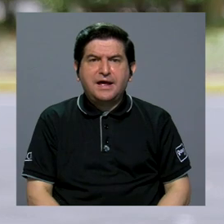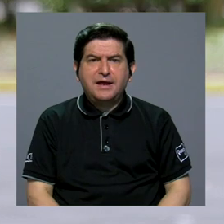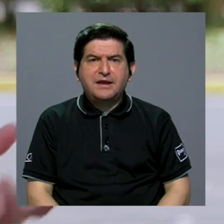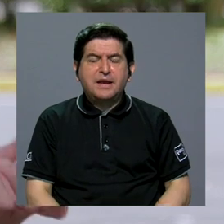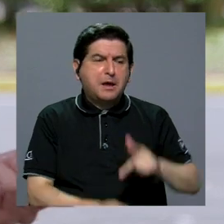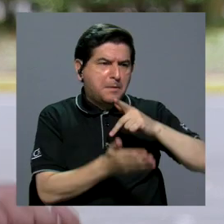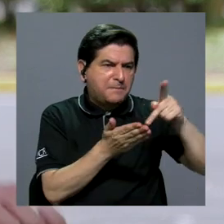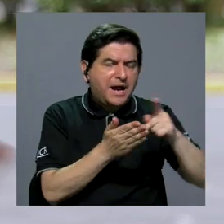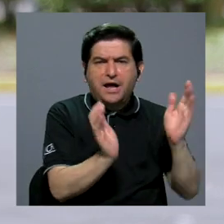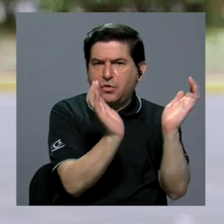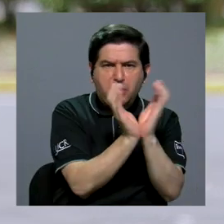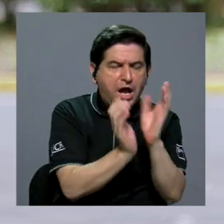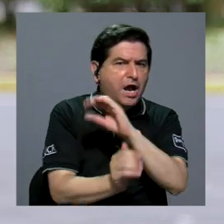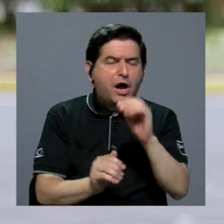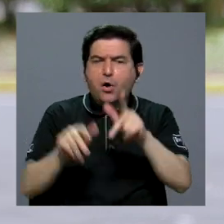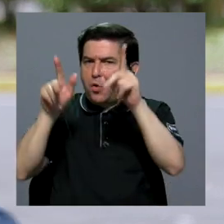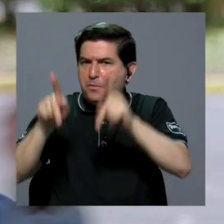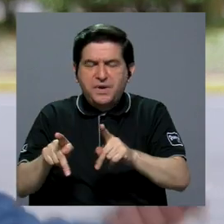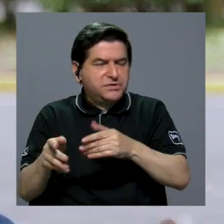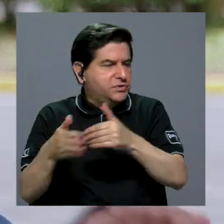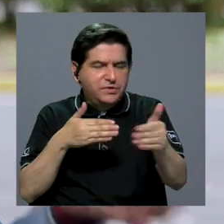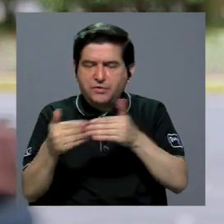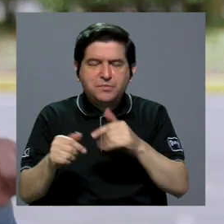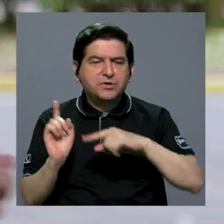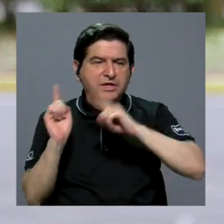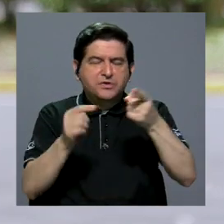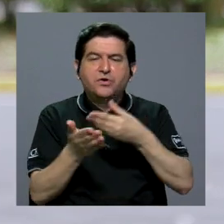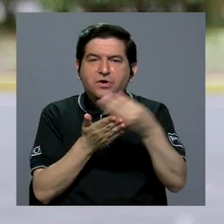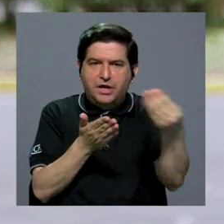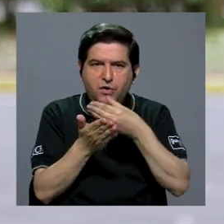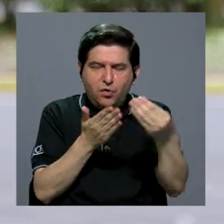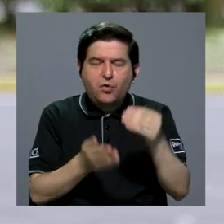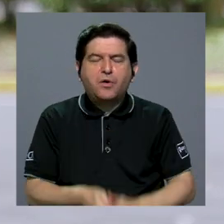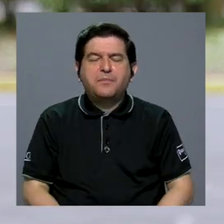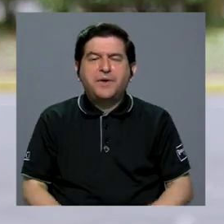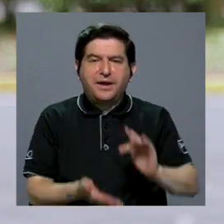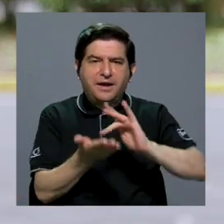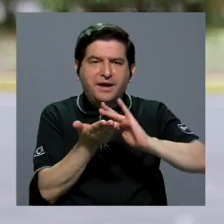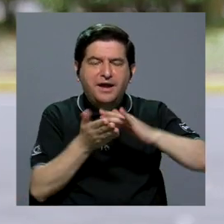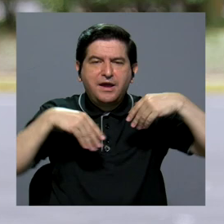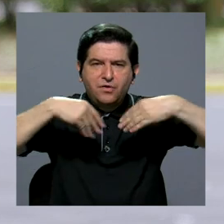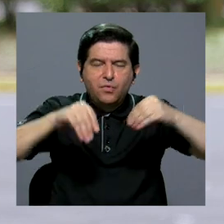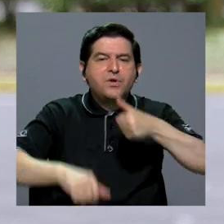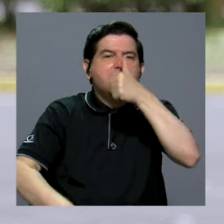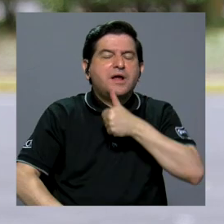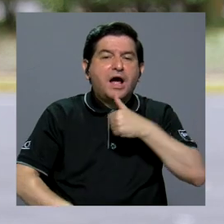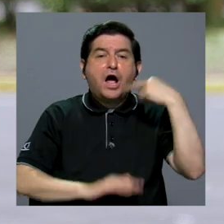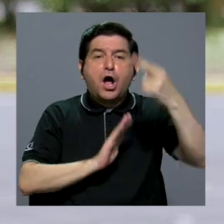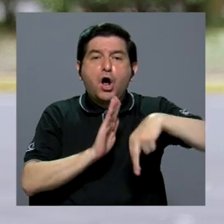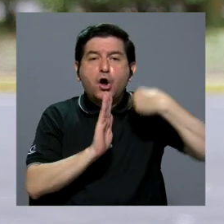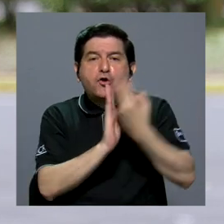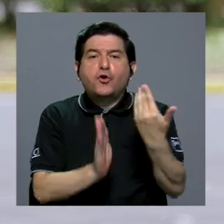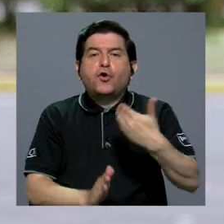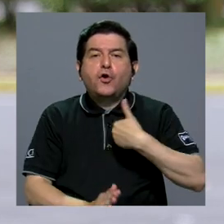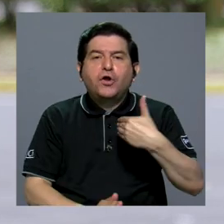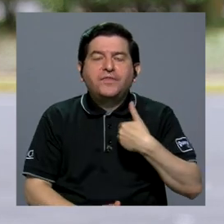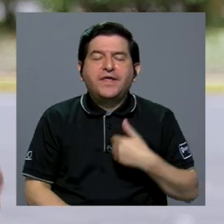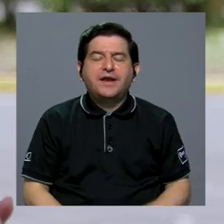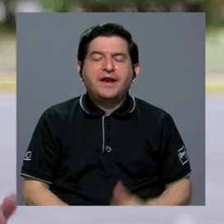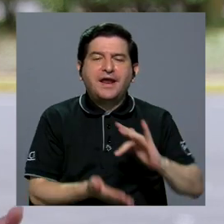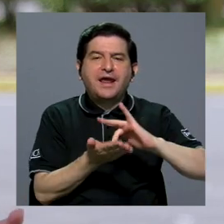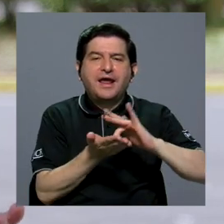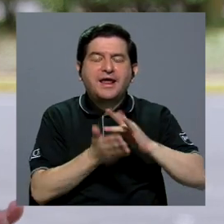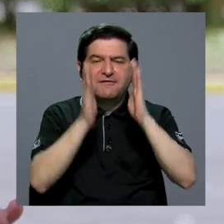tanto el que paga la caja como el que paga un usuario que va a la farmacia a comprar su medicamento, ¿cuál es el rol que tienen ahí los